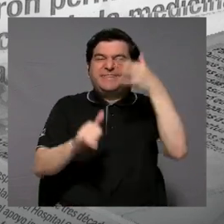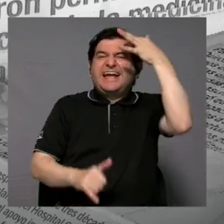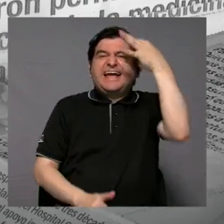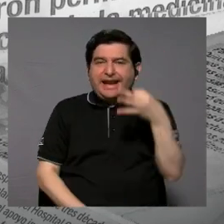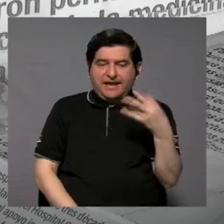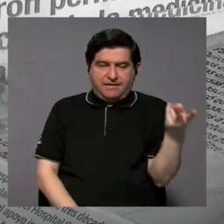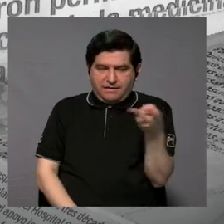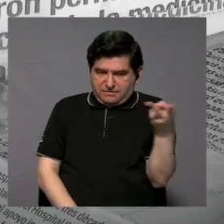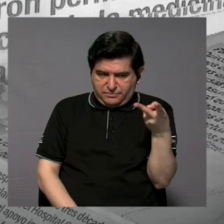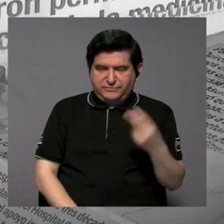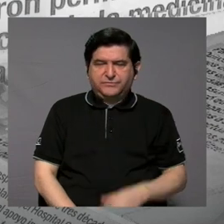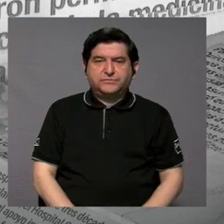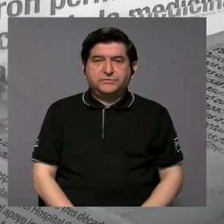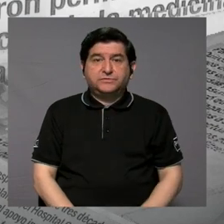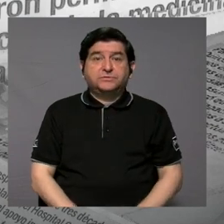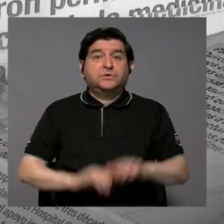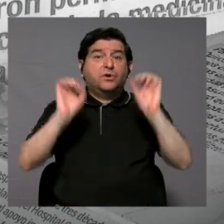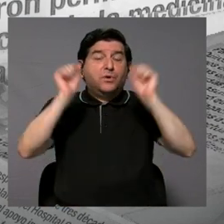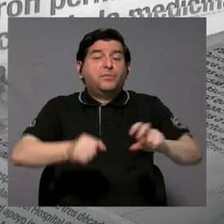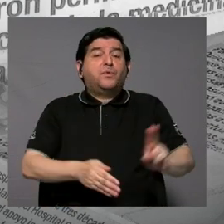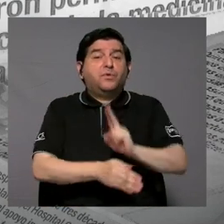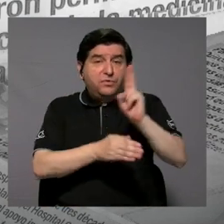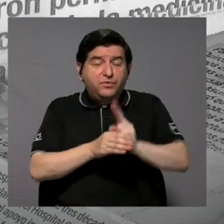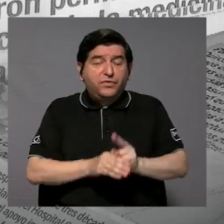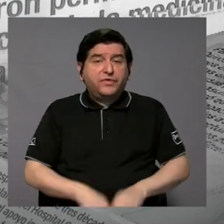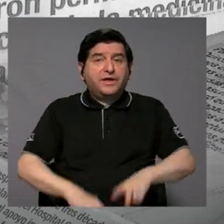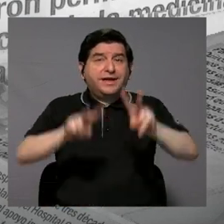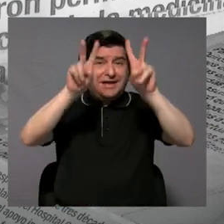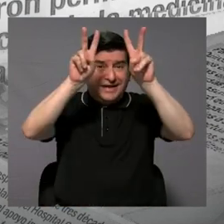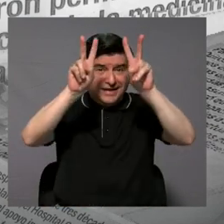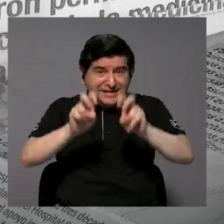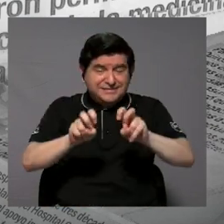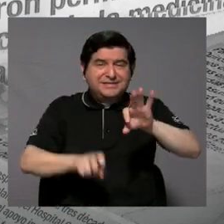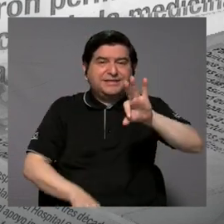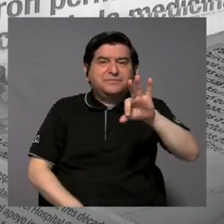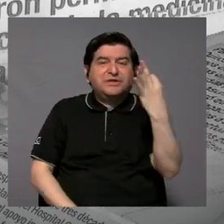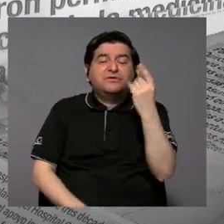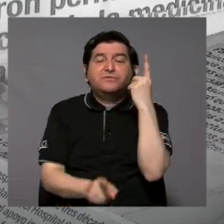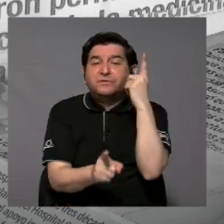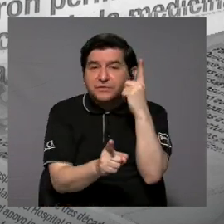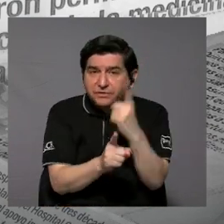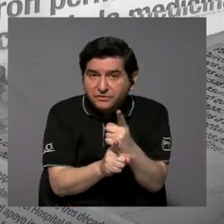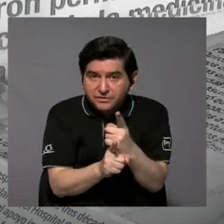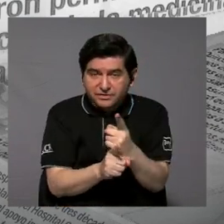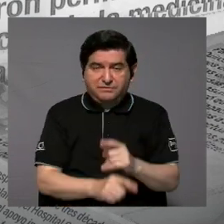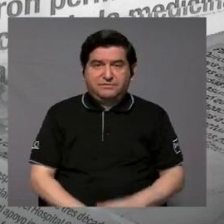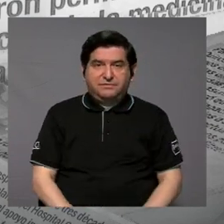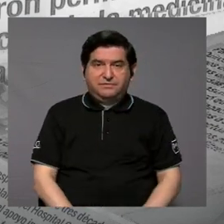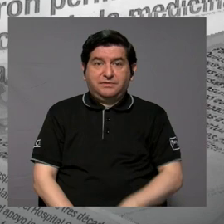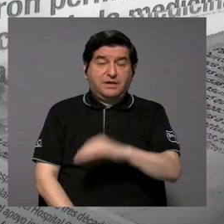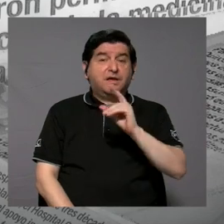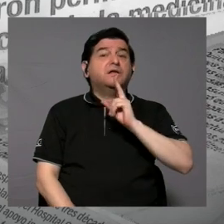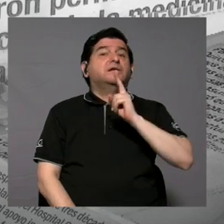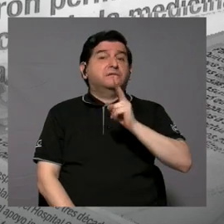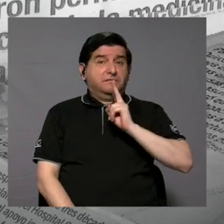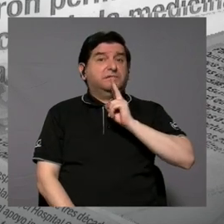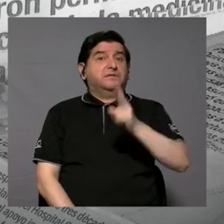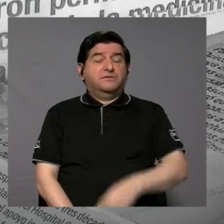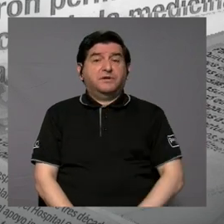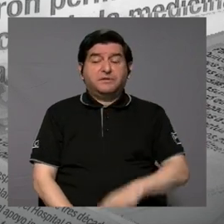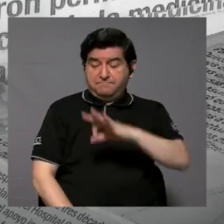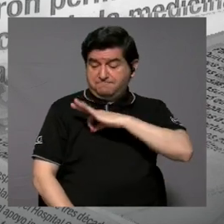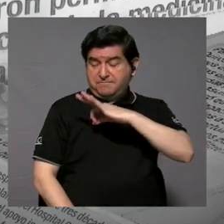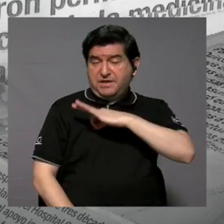creemos que para que podamos utilizar las pruebas de una manera adecuada y que realmente